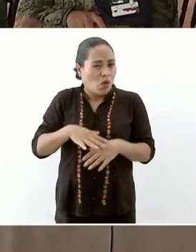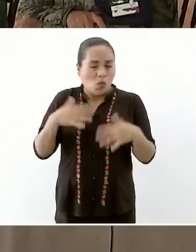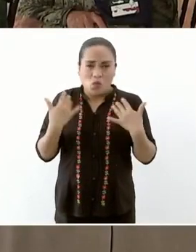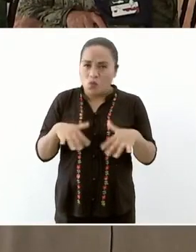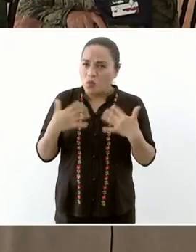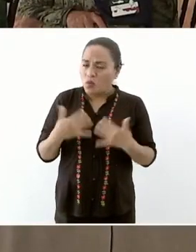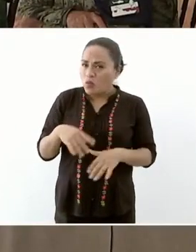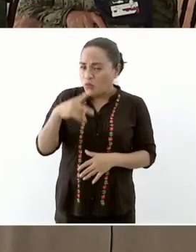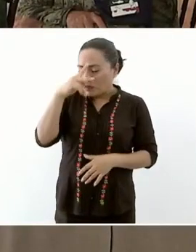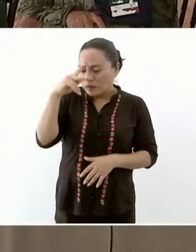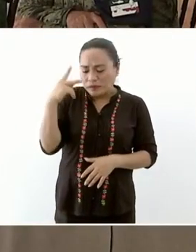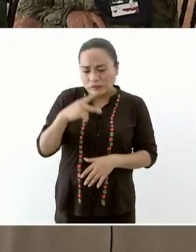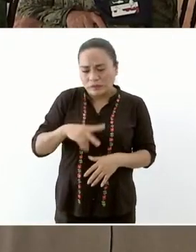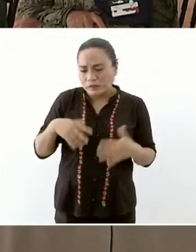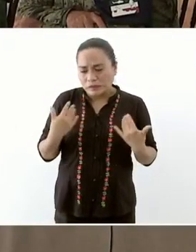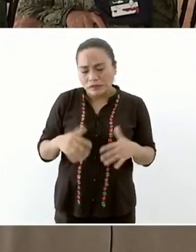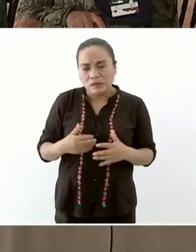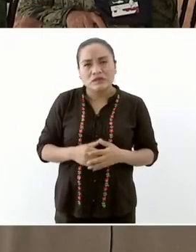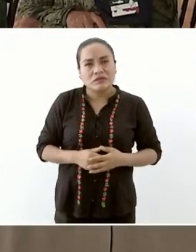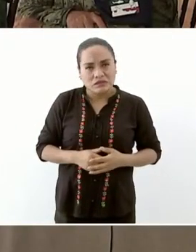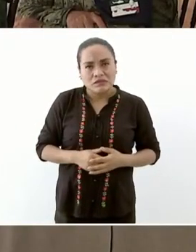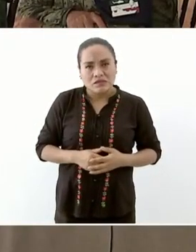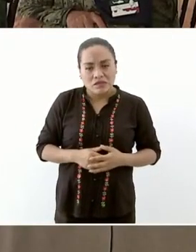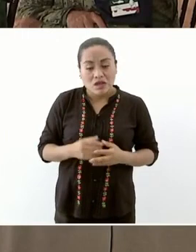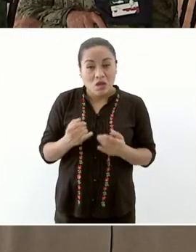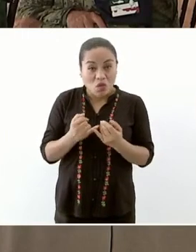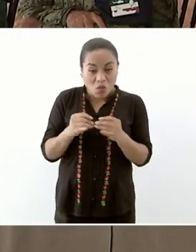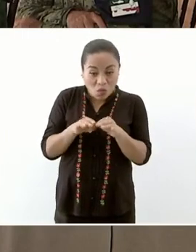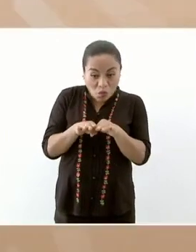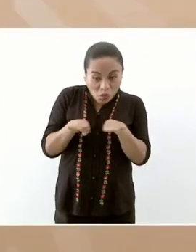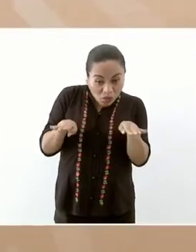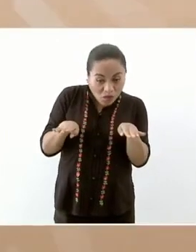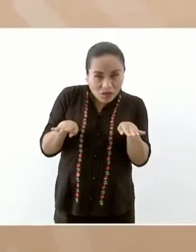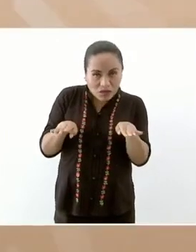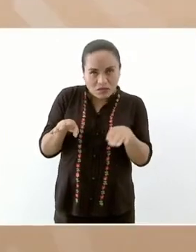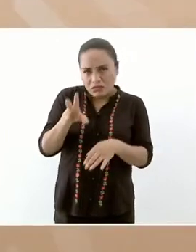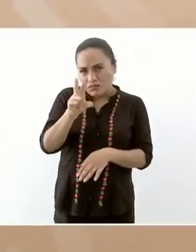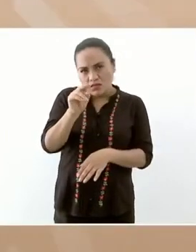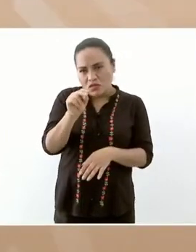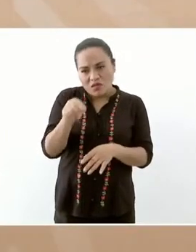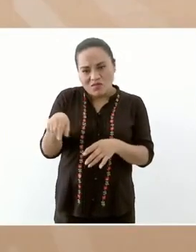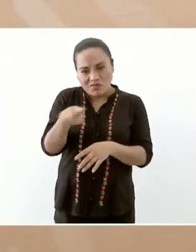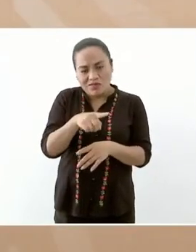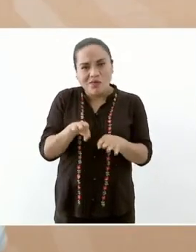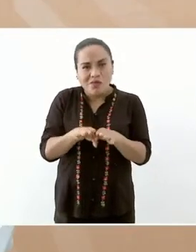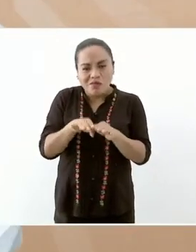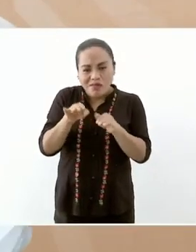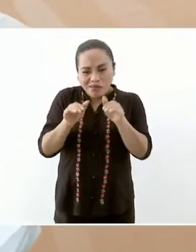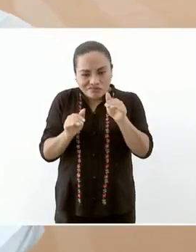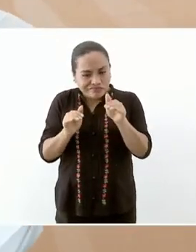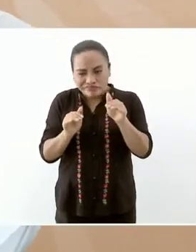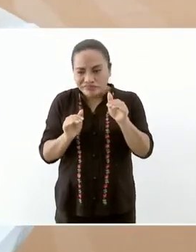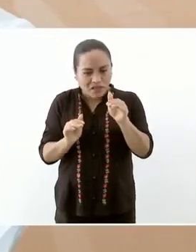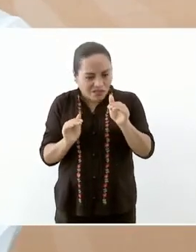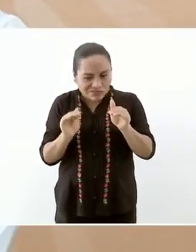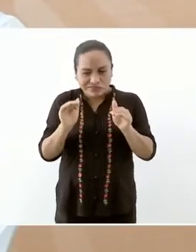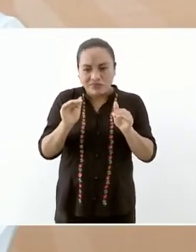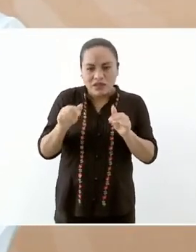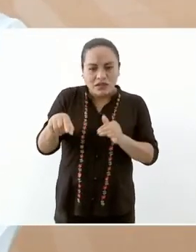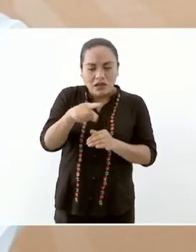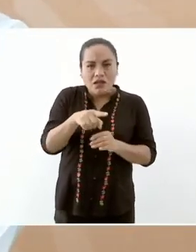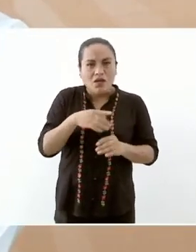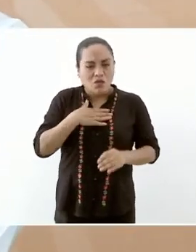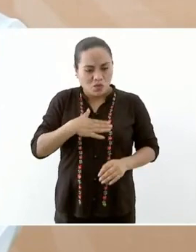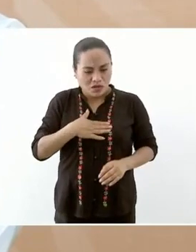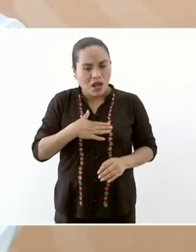y no puede haber trato igual entre desiguales la justicia es darle más al que tiene